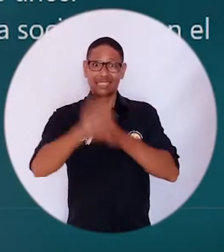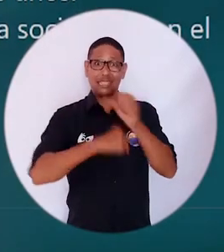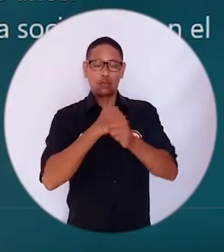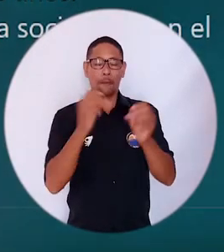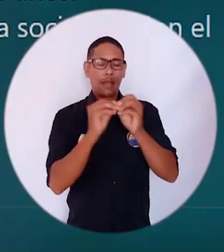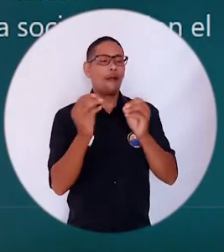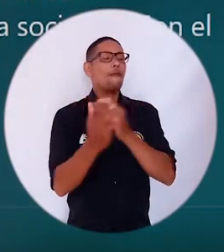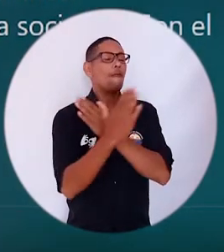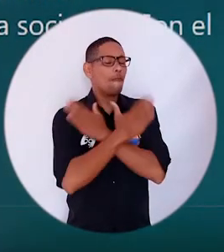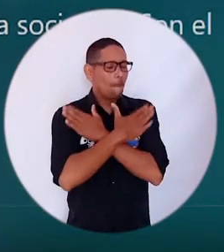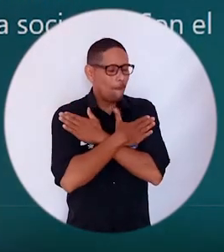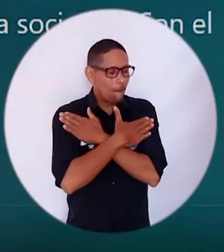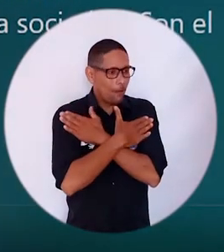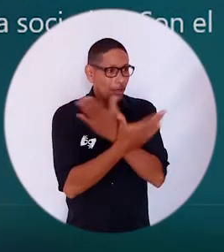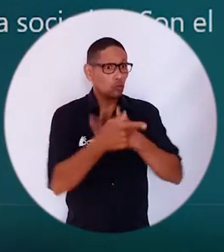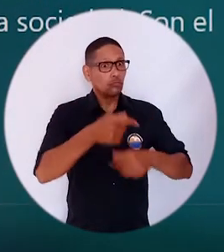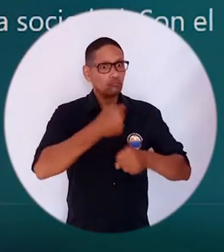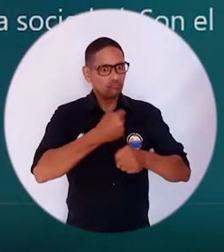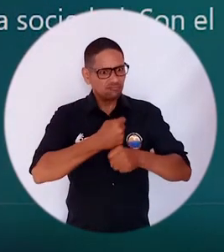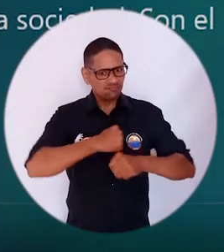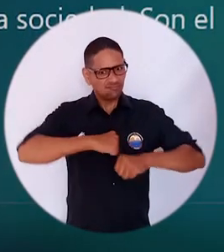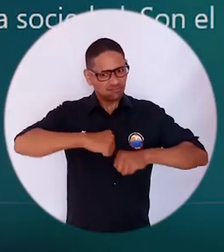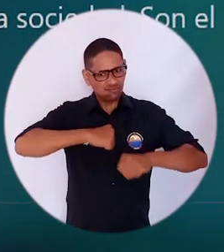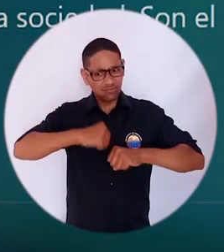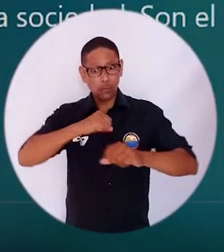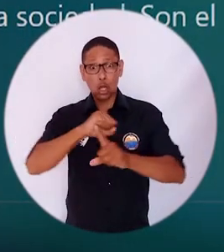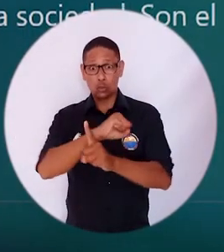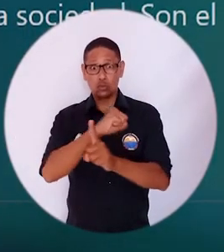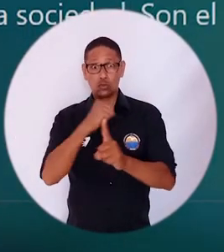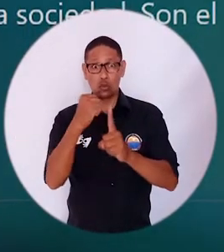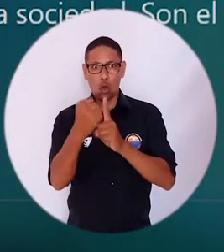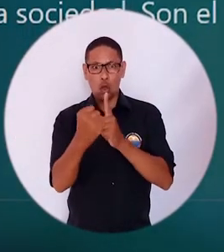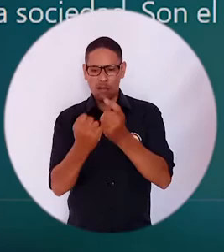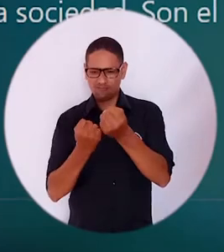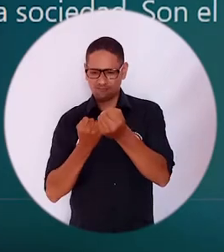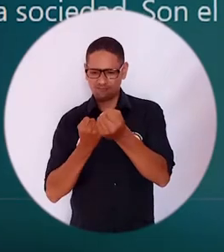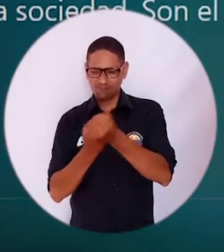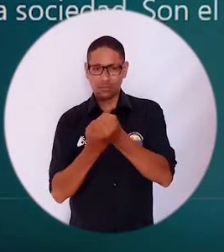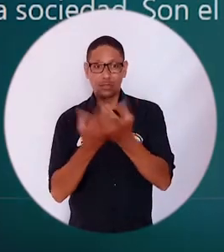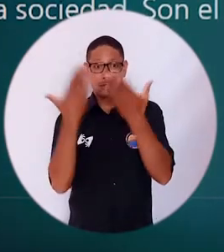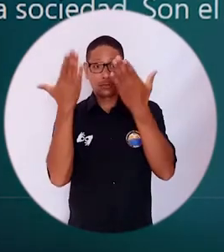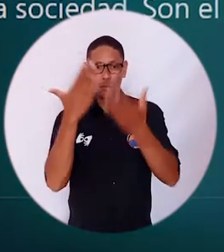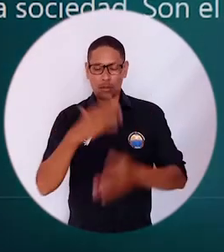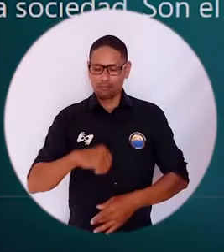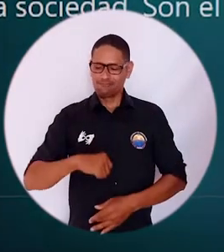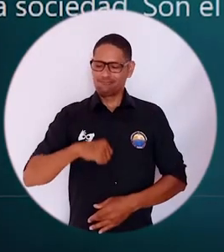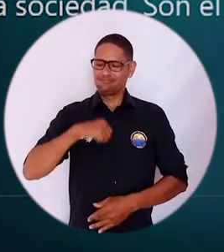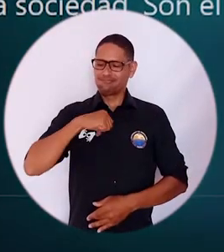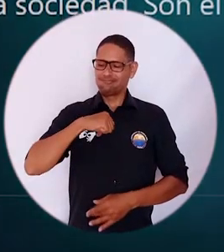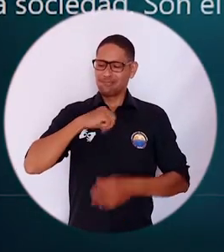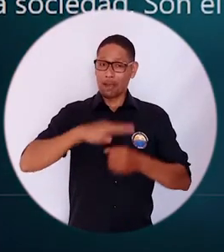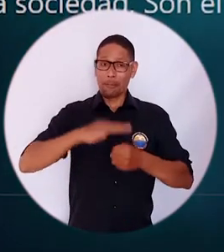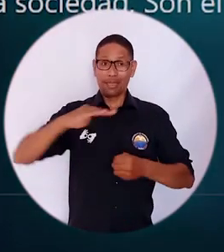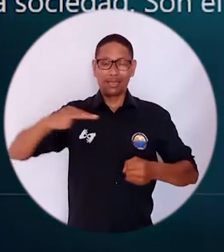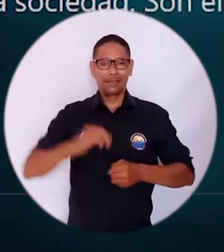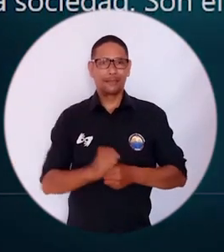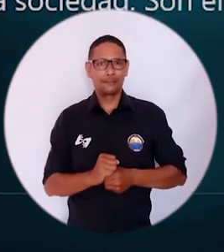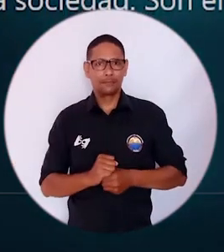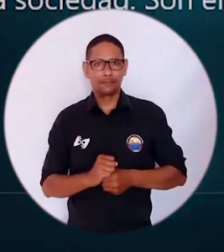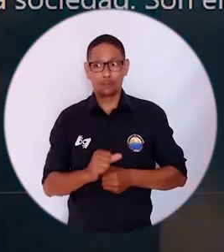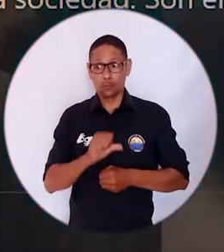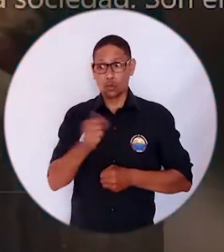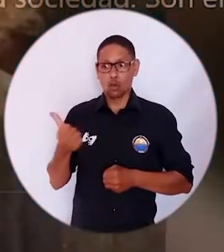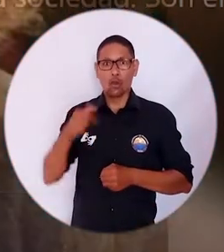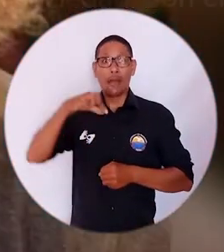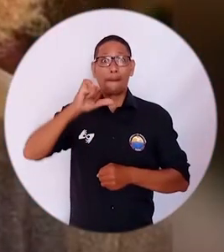reacreditación por seis años. Felicitaciones por su excelente trabajo y aporte a nuestra sociedad. Son el orgullo del